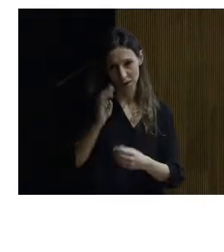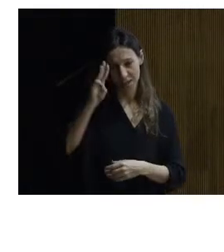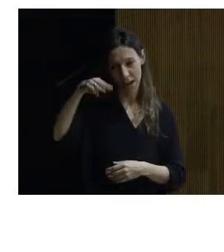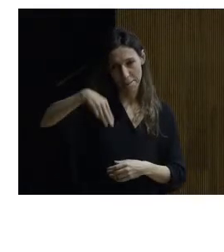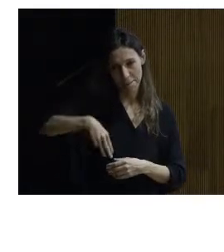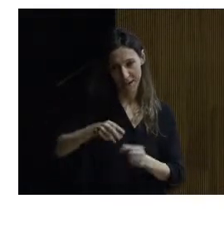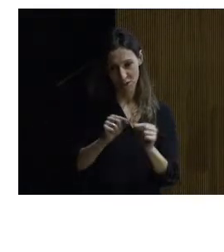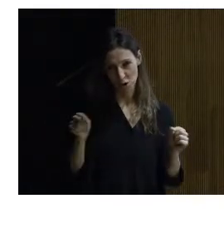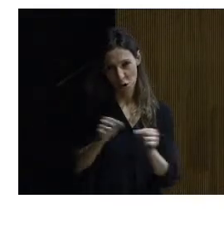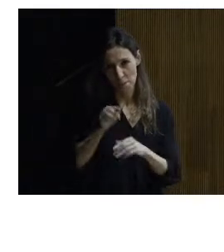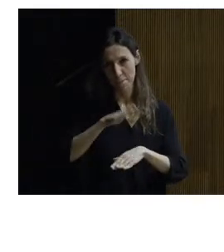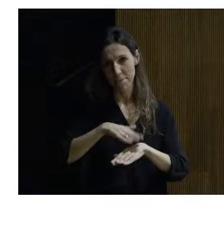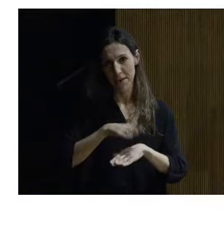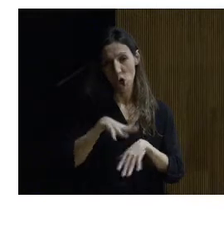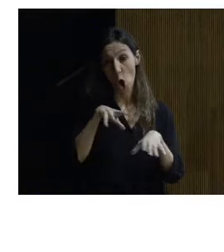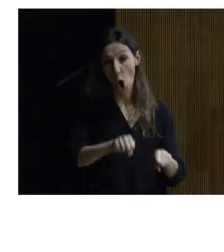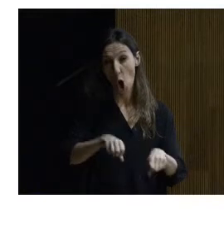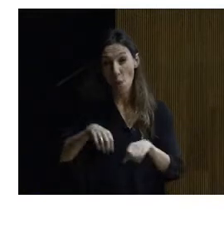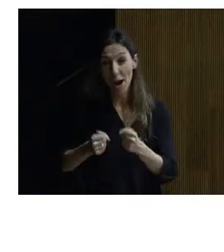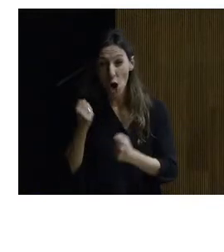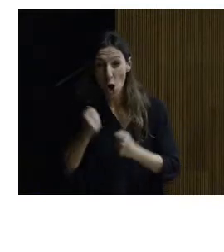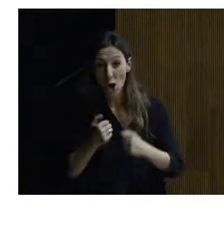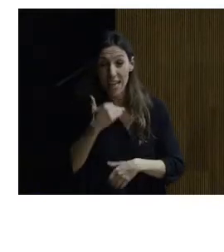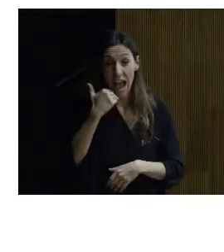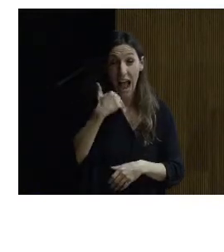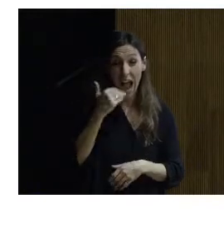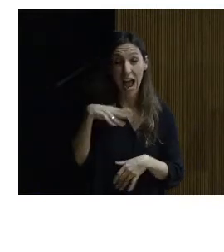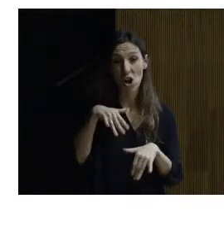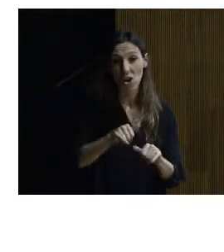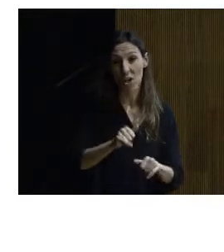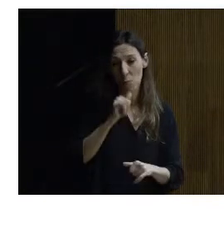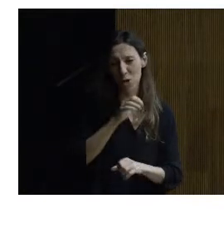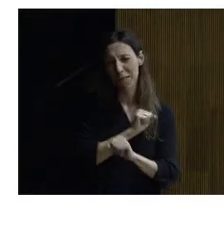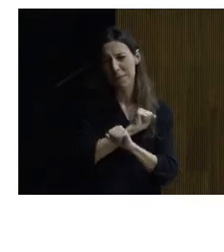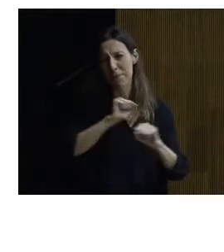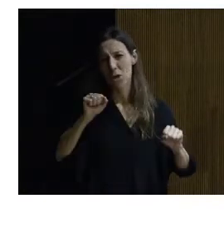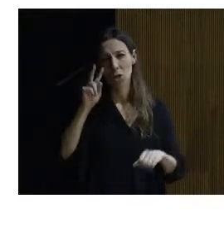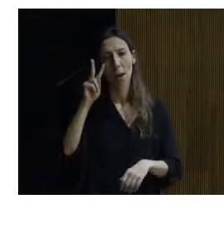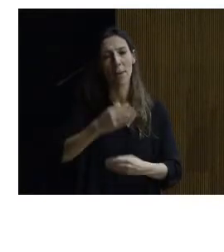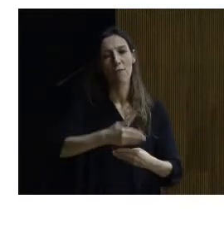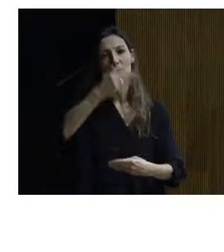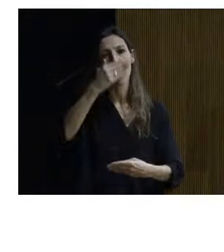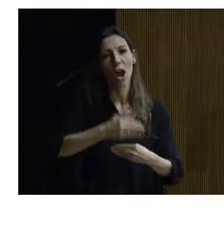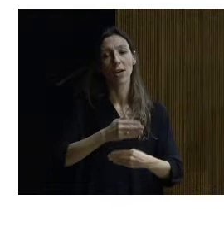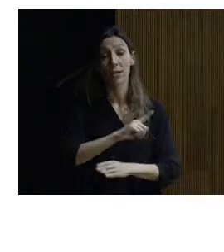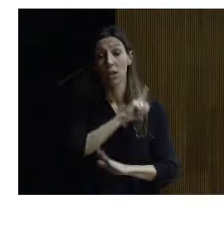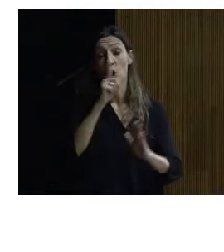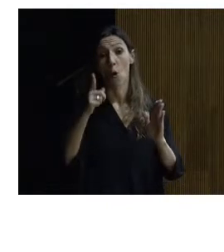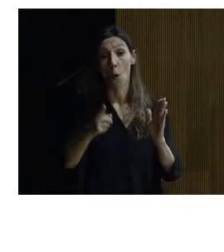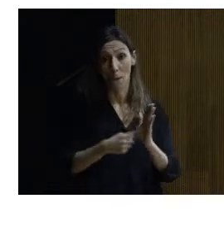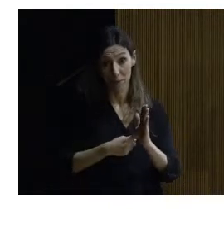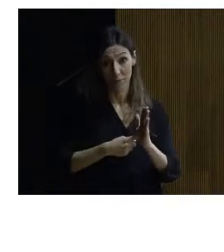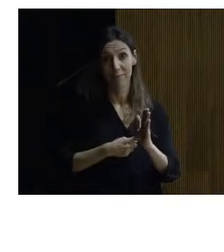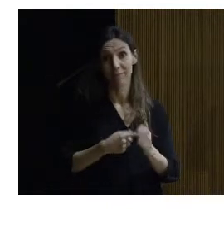de fondo no ocupable por ningún vehículo automóvil porque es imposible ver la fachada en todo su esplendor que diría aquel